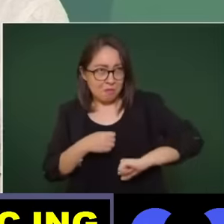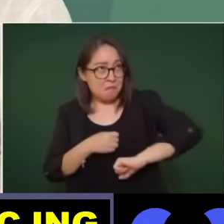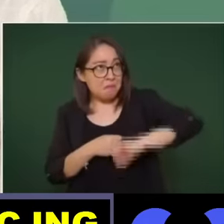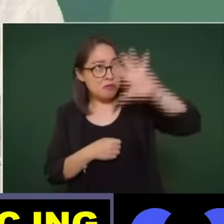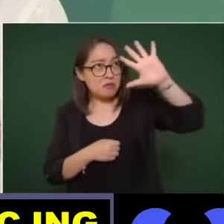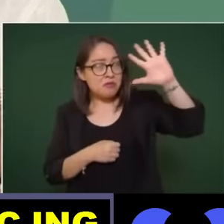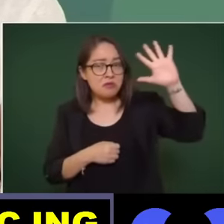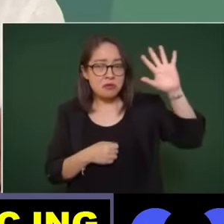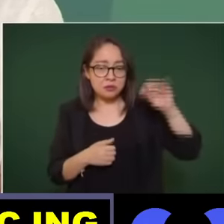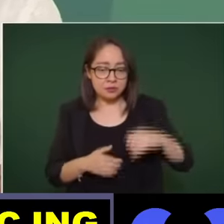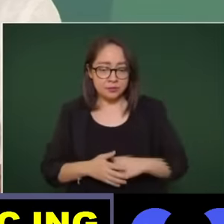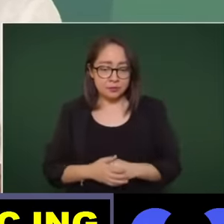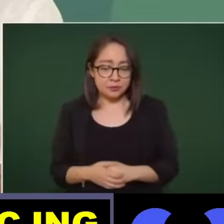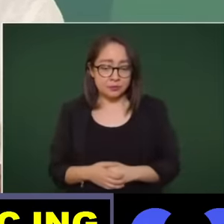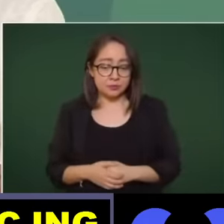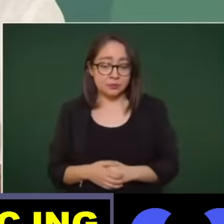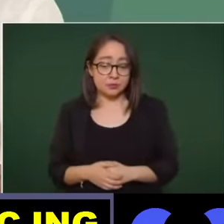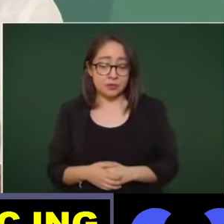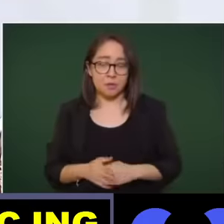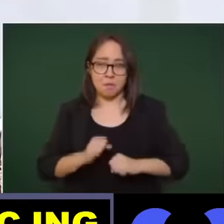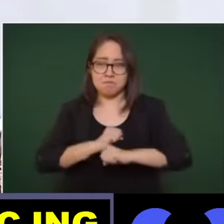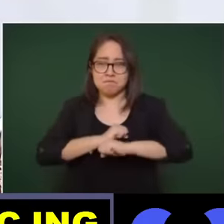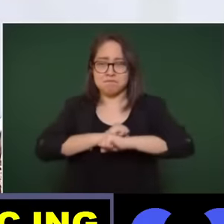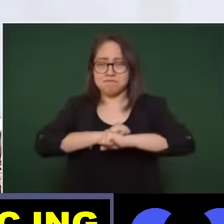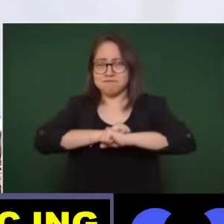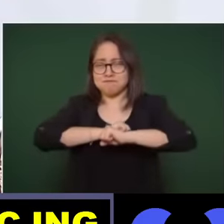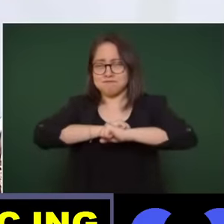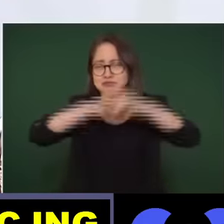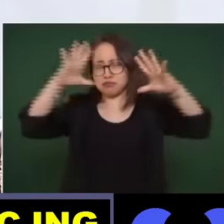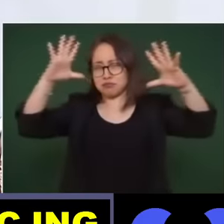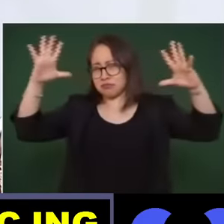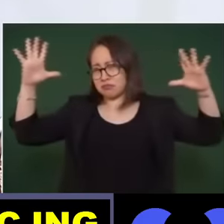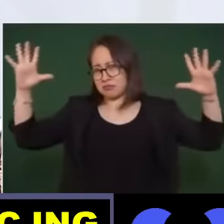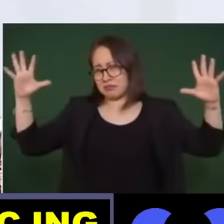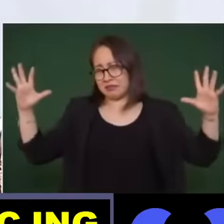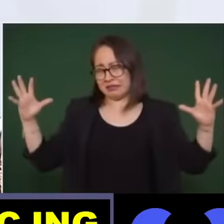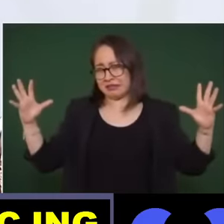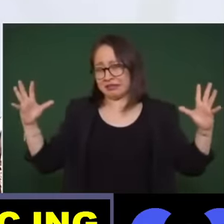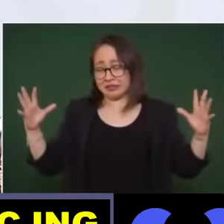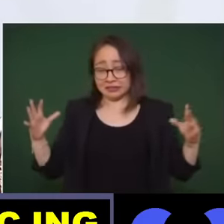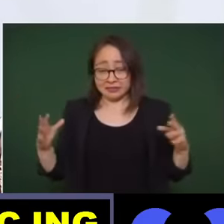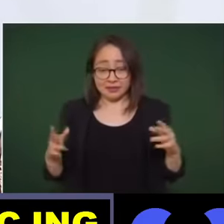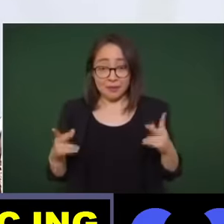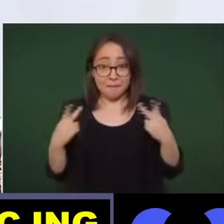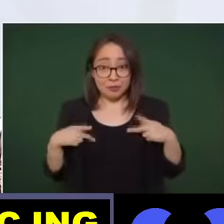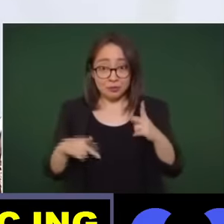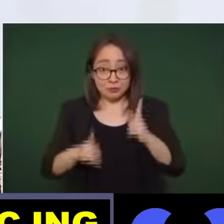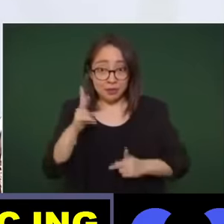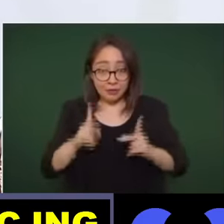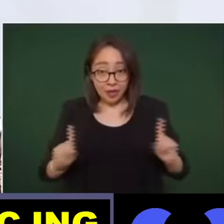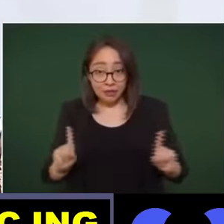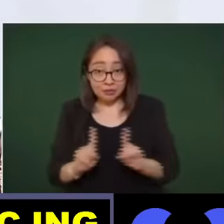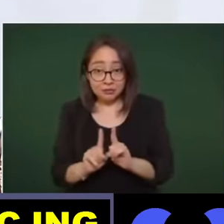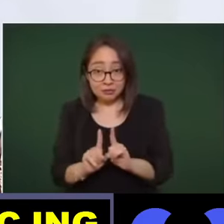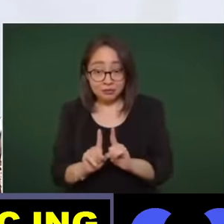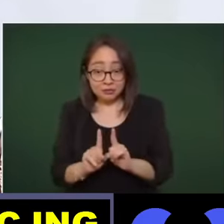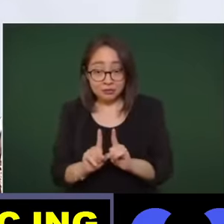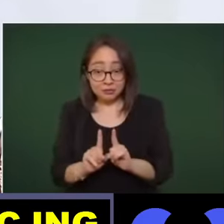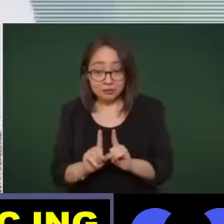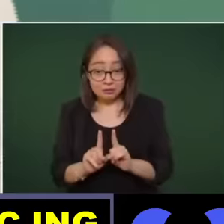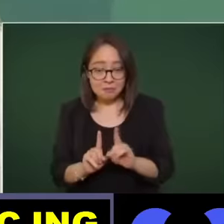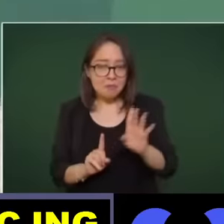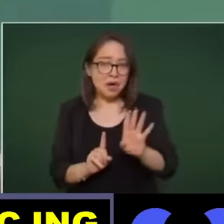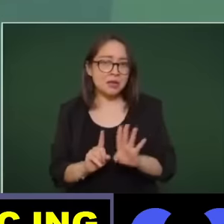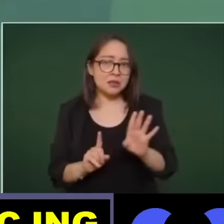la explosión y los que están hablando es como